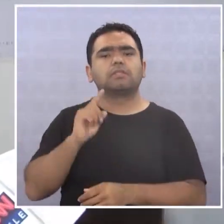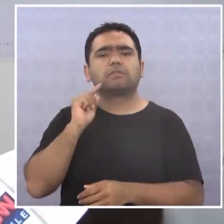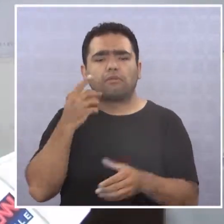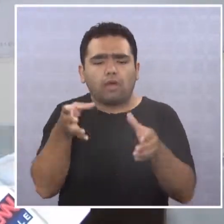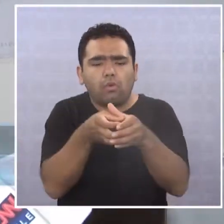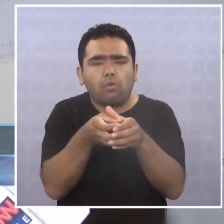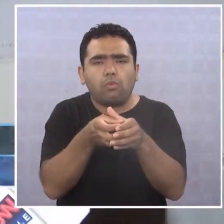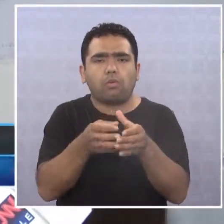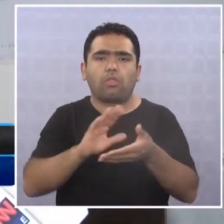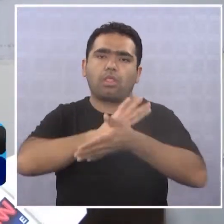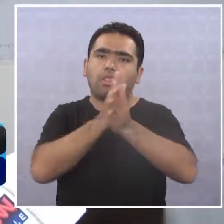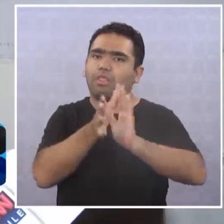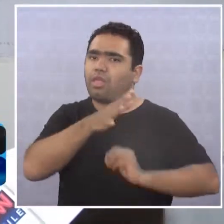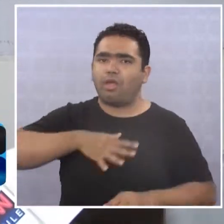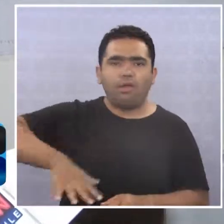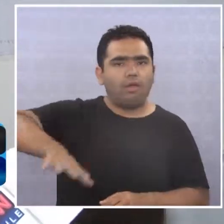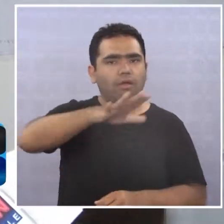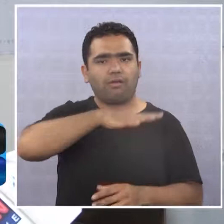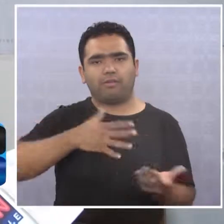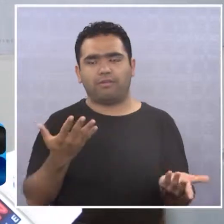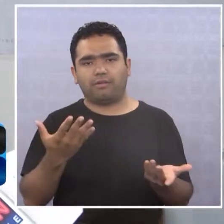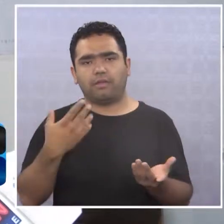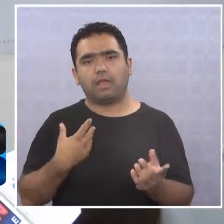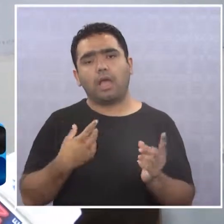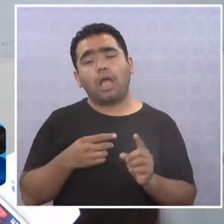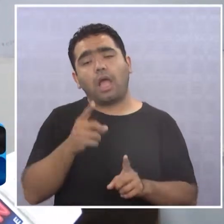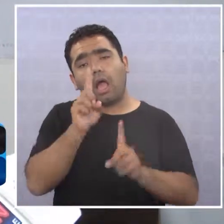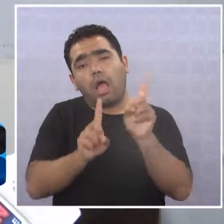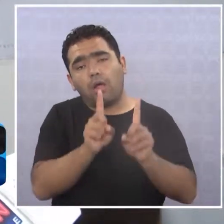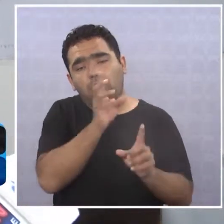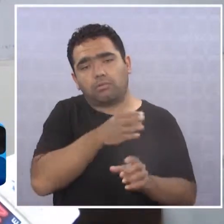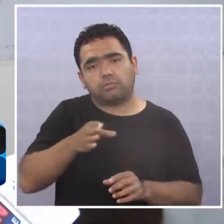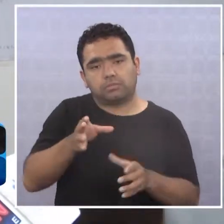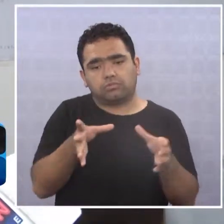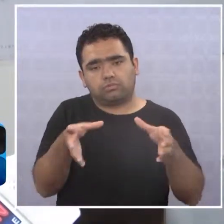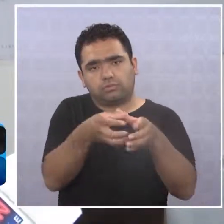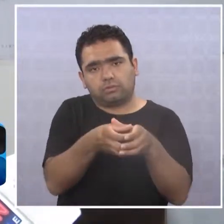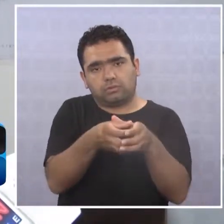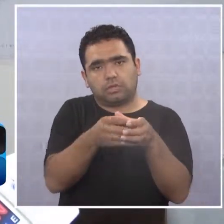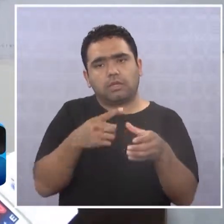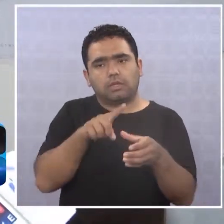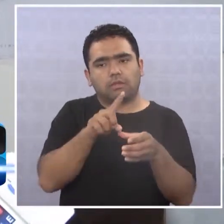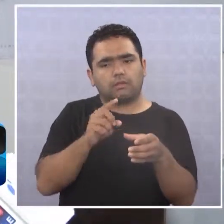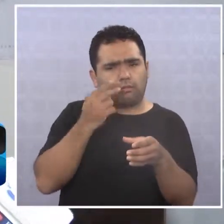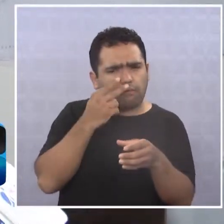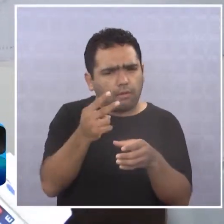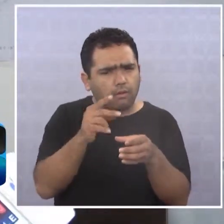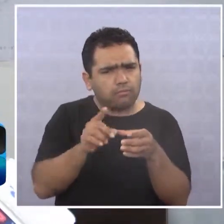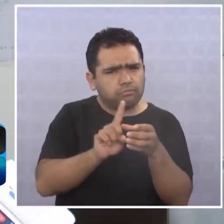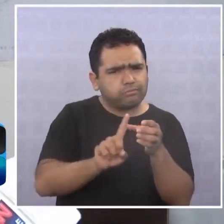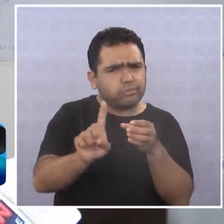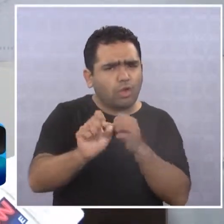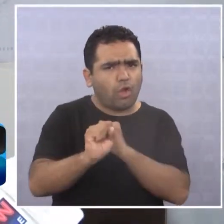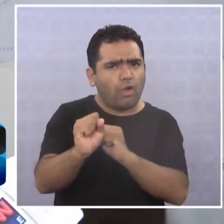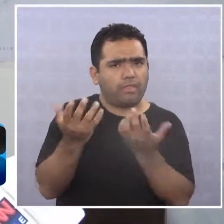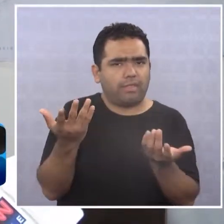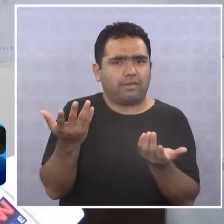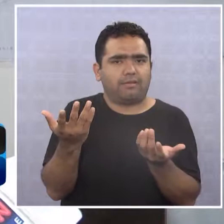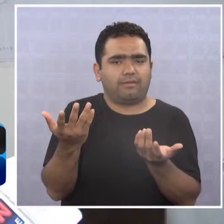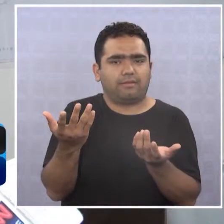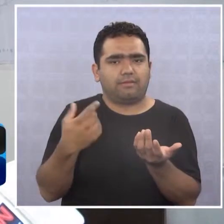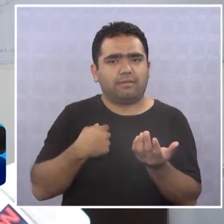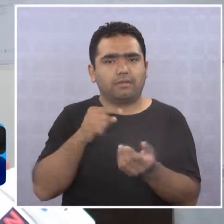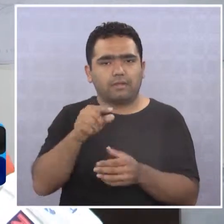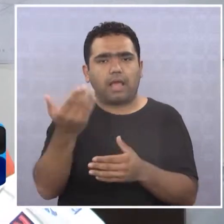el partido somos todos, ¿no? Hay gente del partido que cada vez que yo participo van por el lado contrario. Pasó la elección